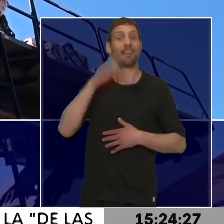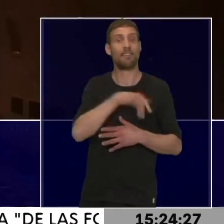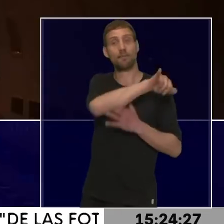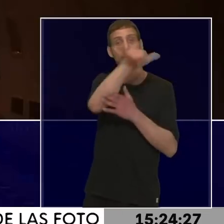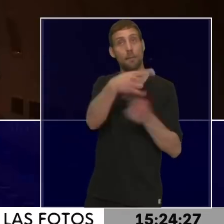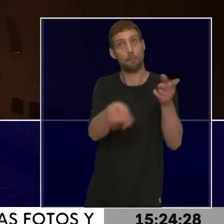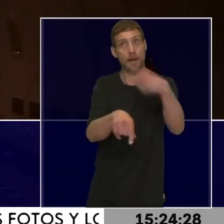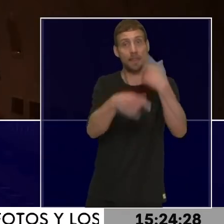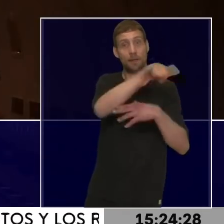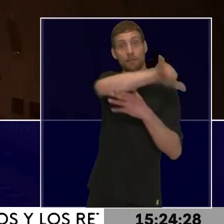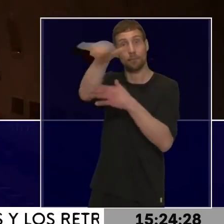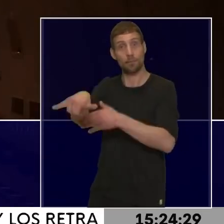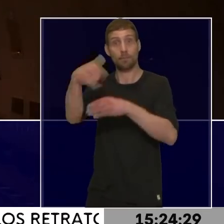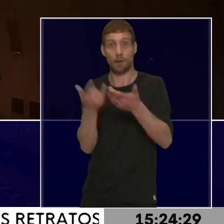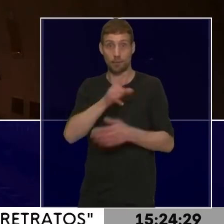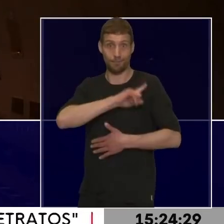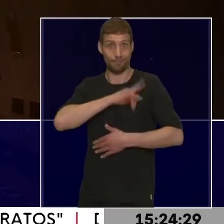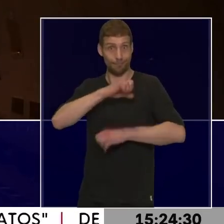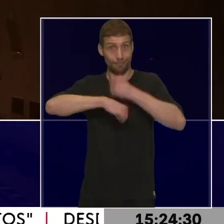cargado con equipamiento militar.